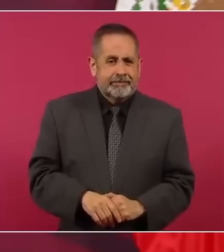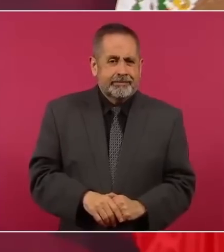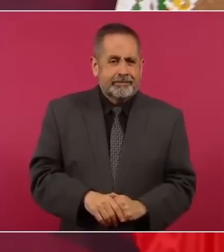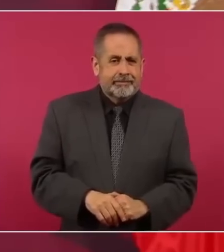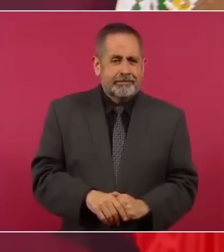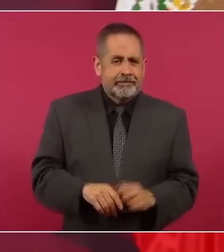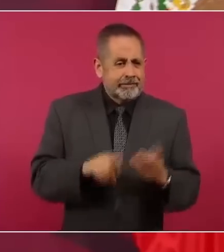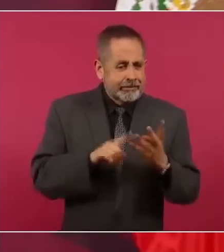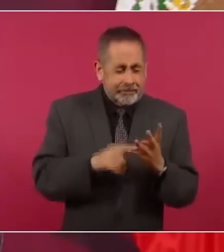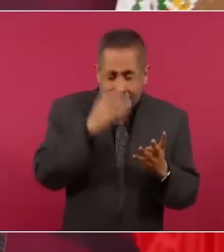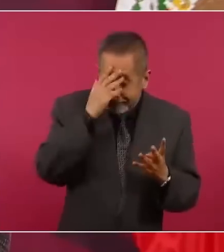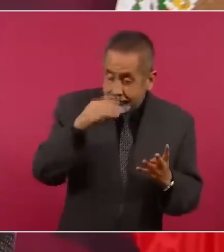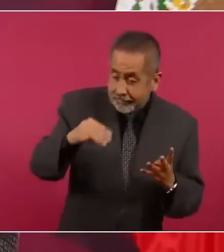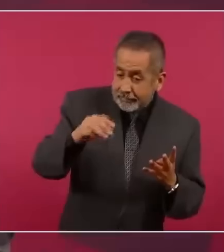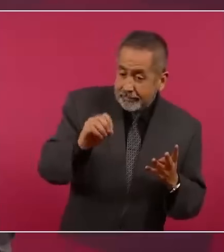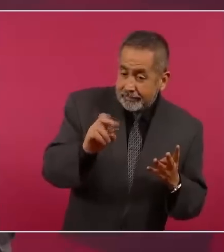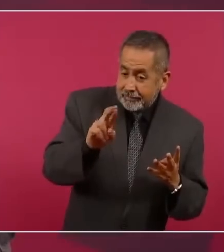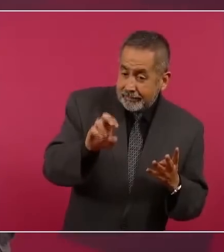Morera.